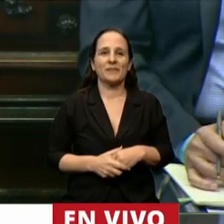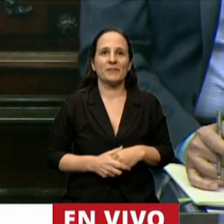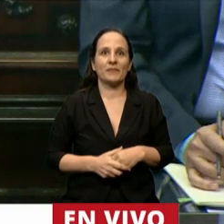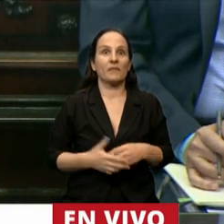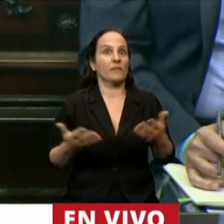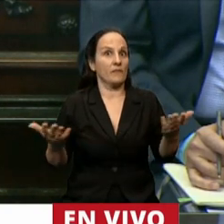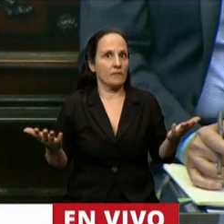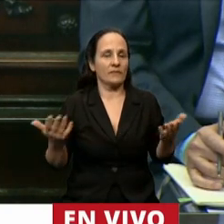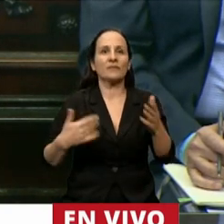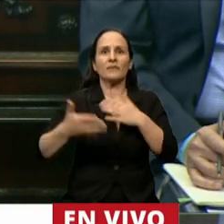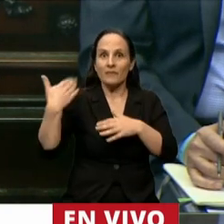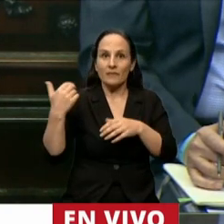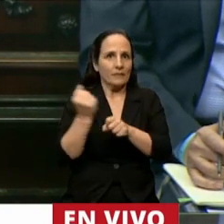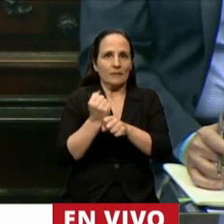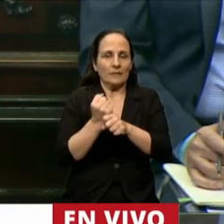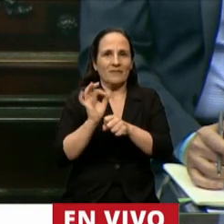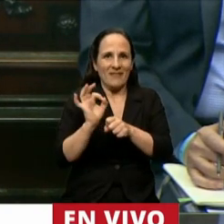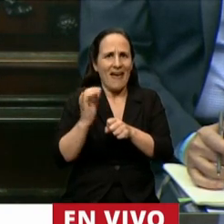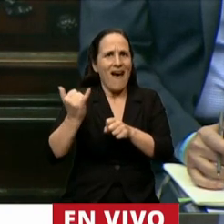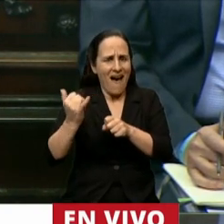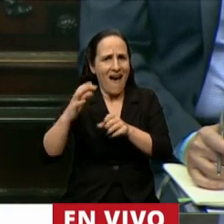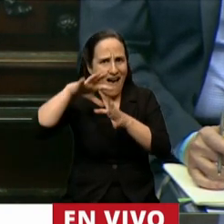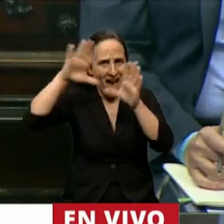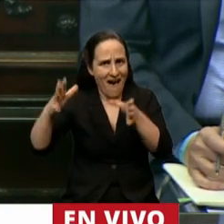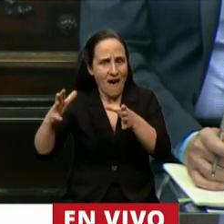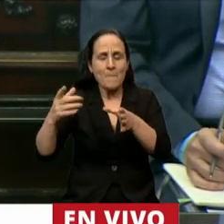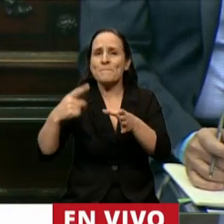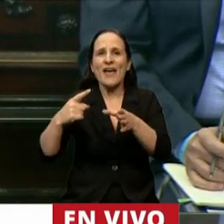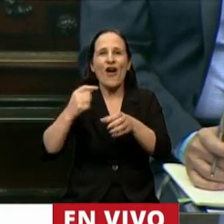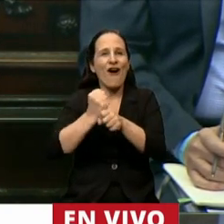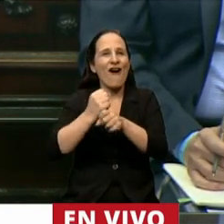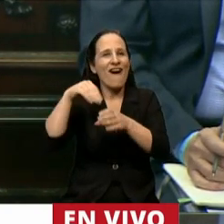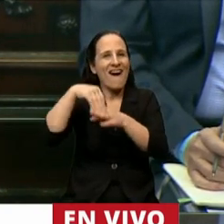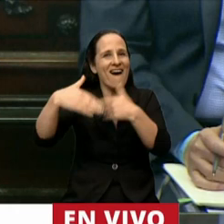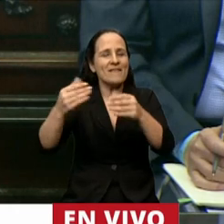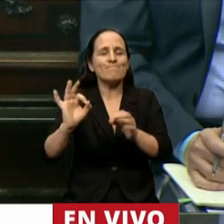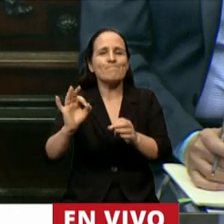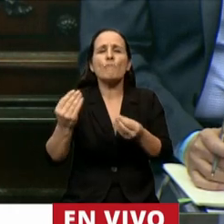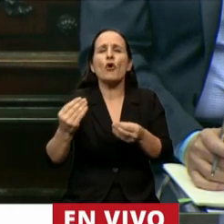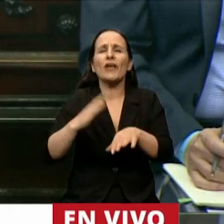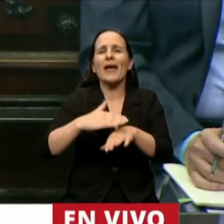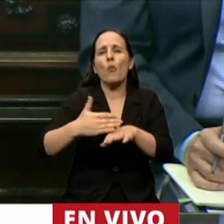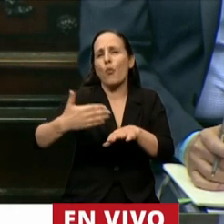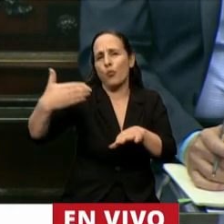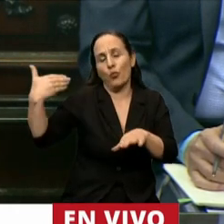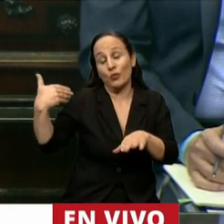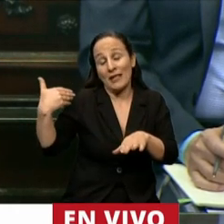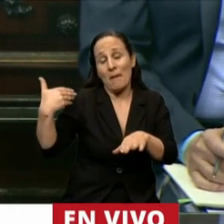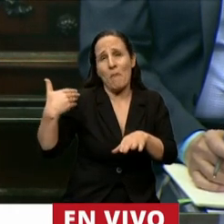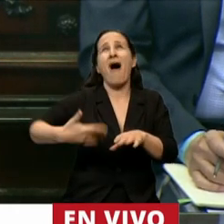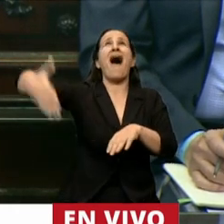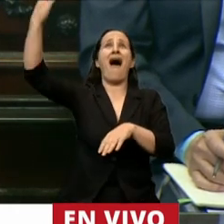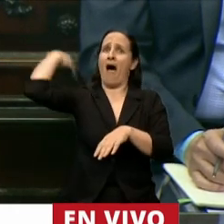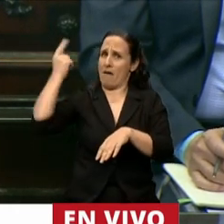No estaba funcionando lamentablemente porque hubo un tiempo no muy